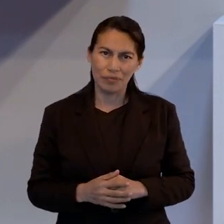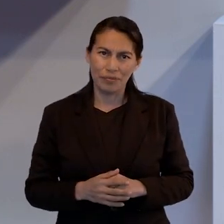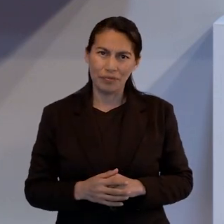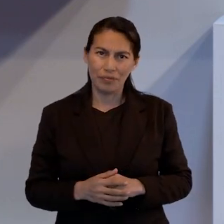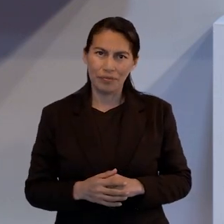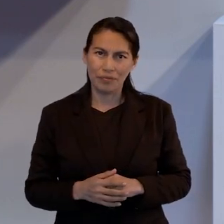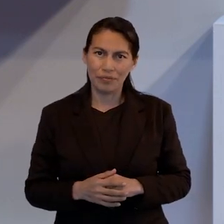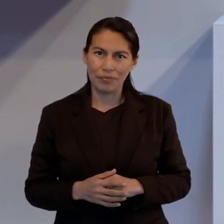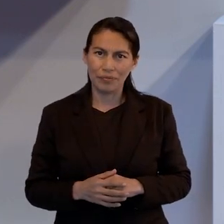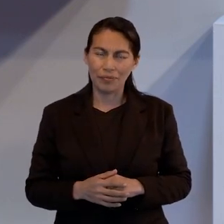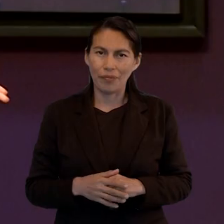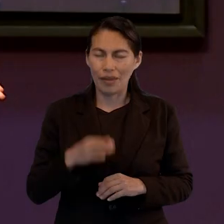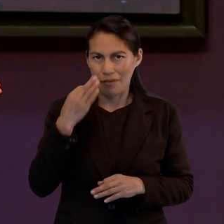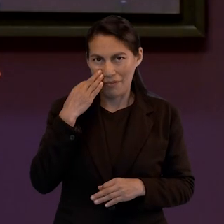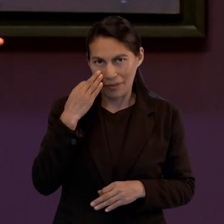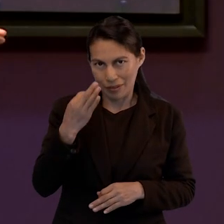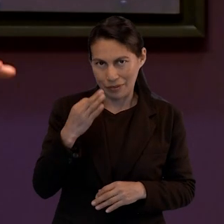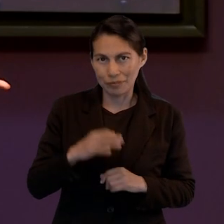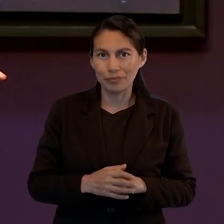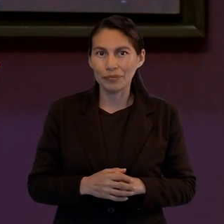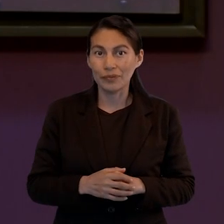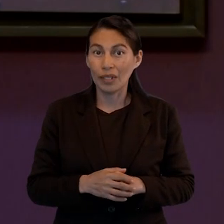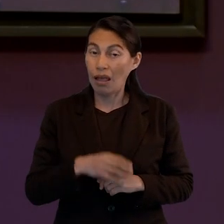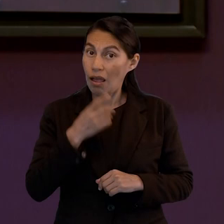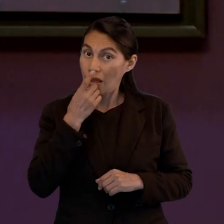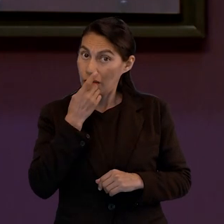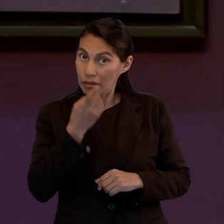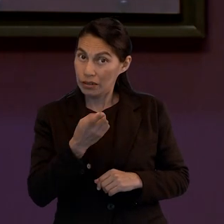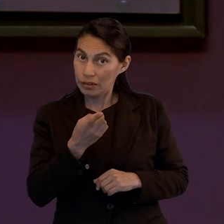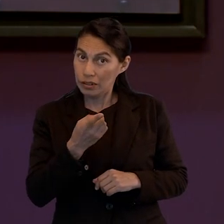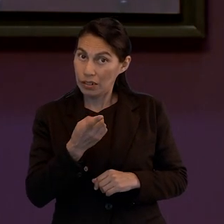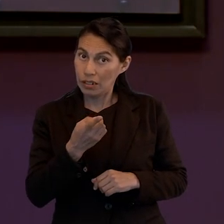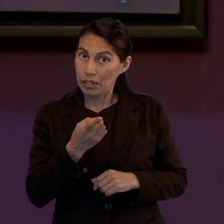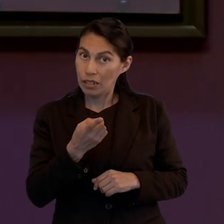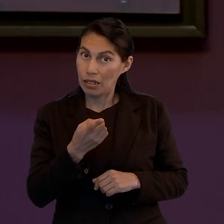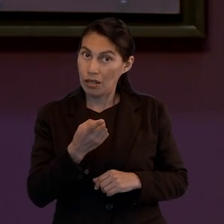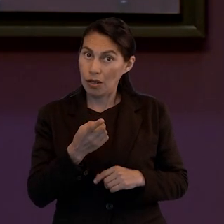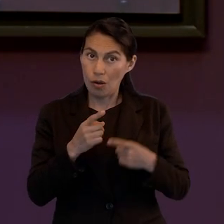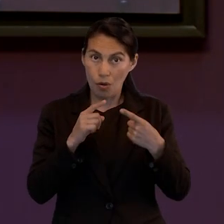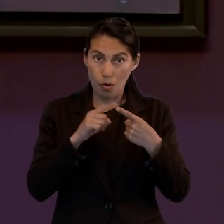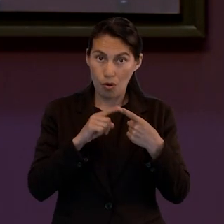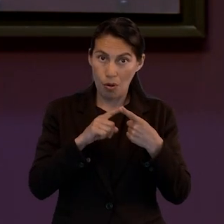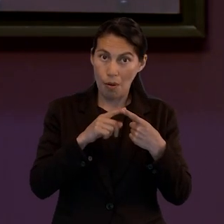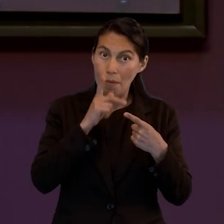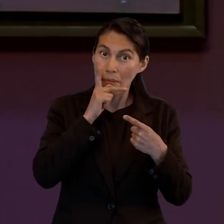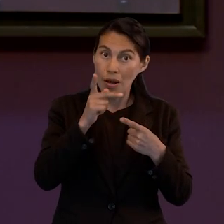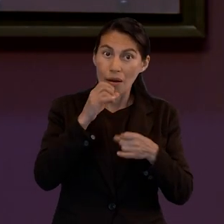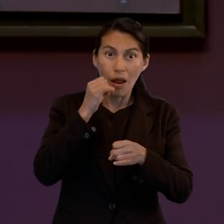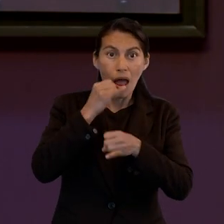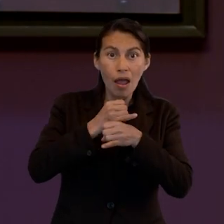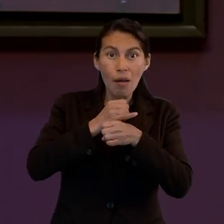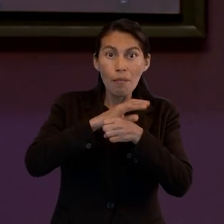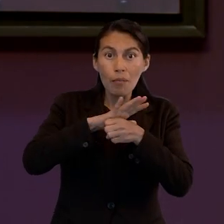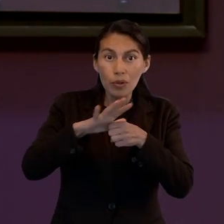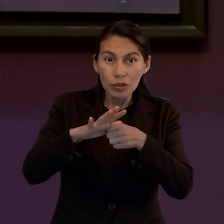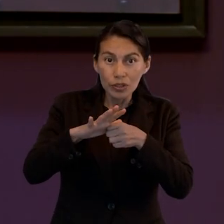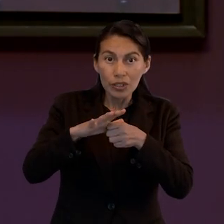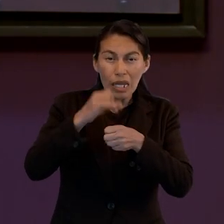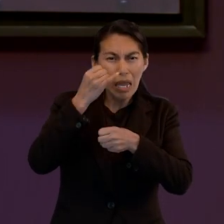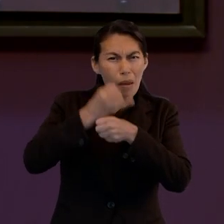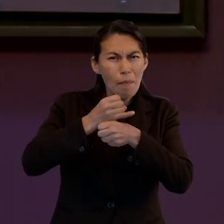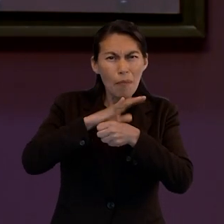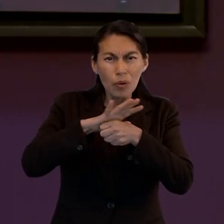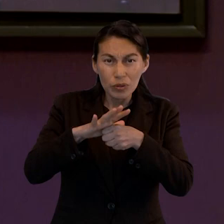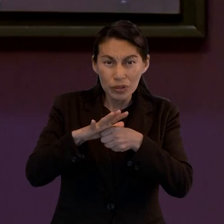Pues aquí podemos leer, bueno, se menciona también la palabra imposible. Decía que era